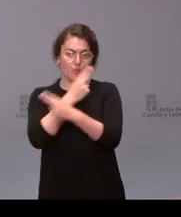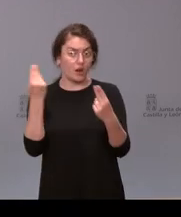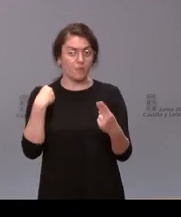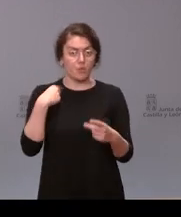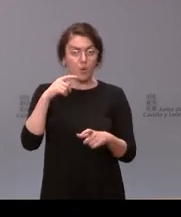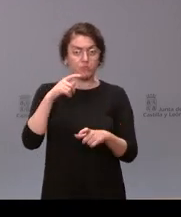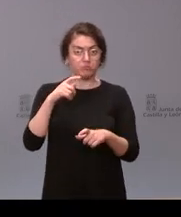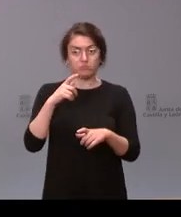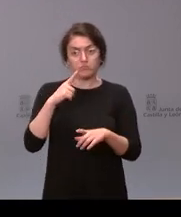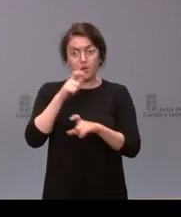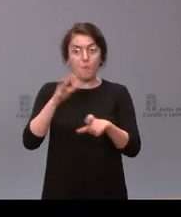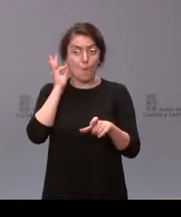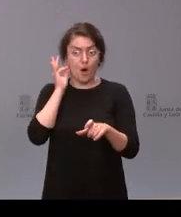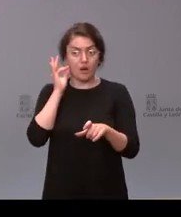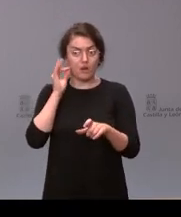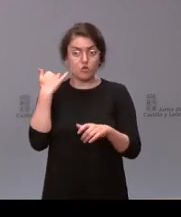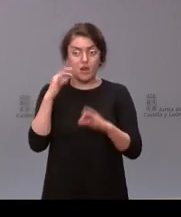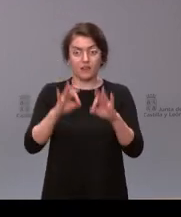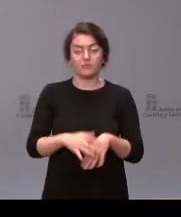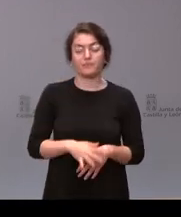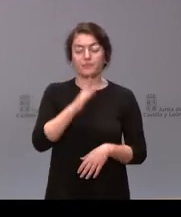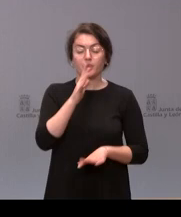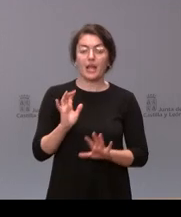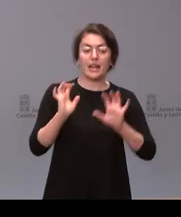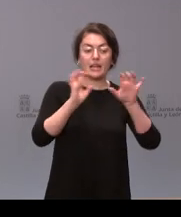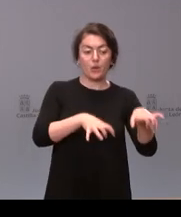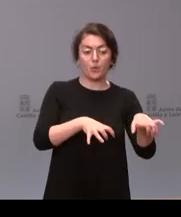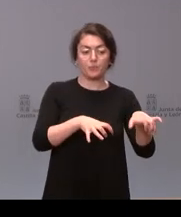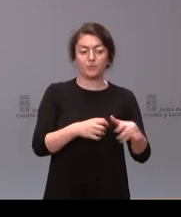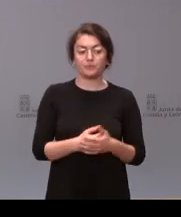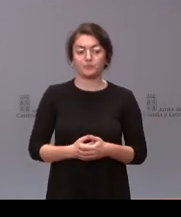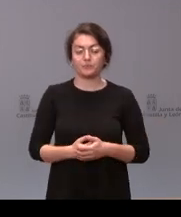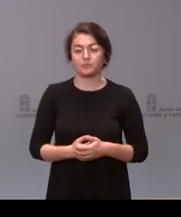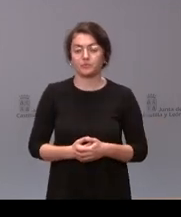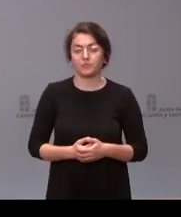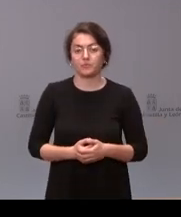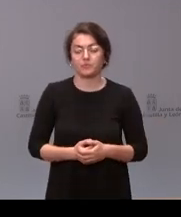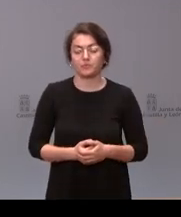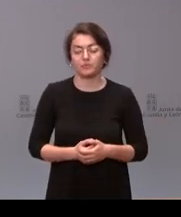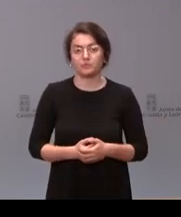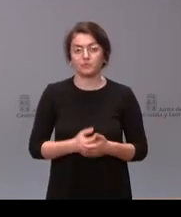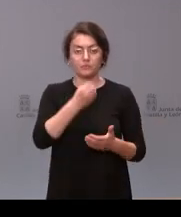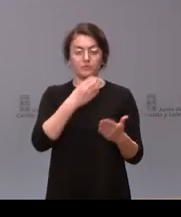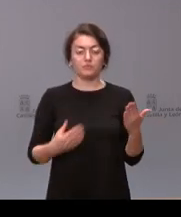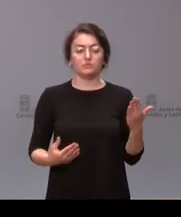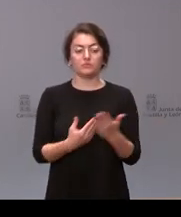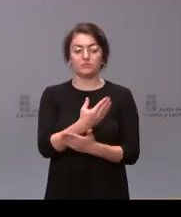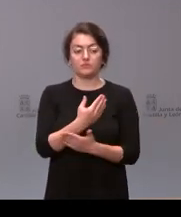Tenemos una intervención más desde León a Carlos Domínguez, en concreto, de ILEON. Buenos días.